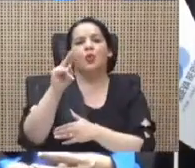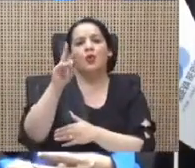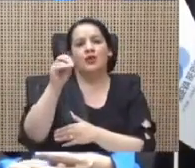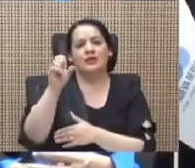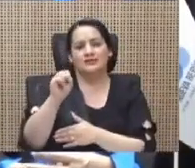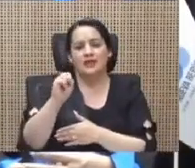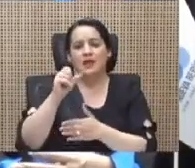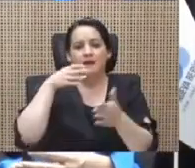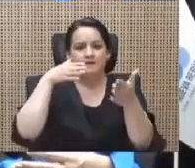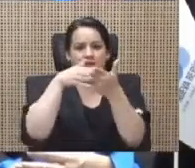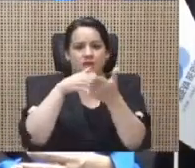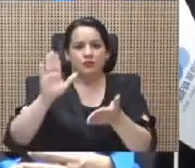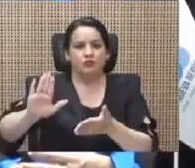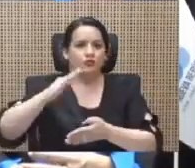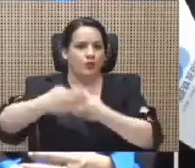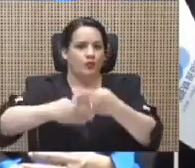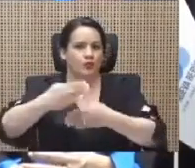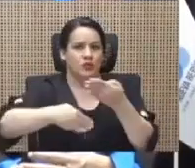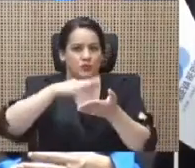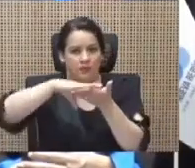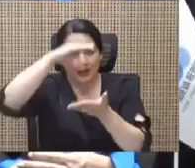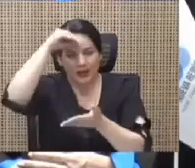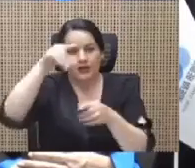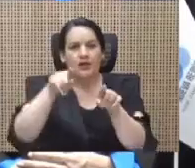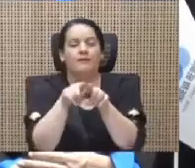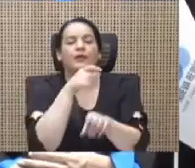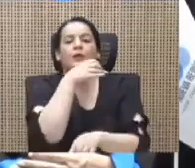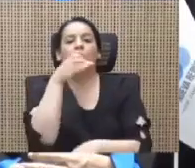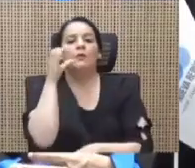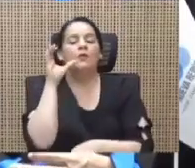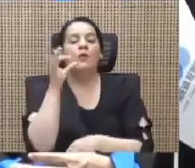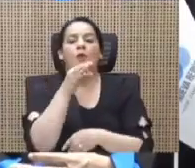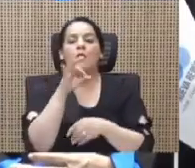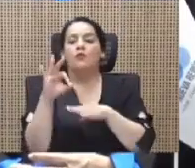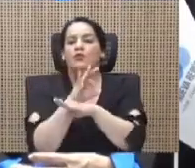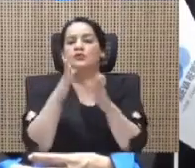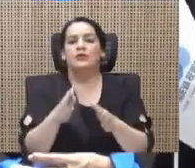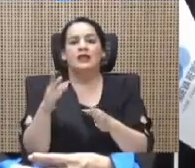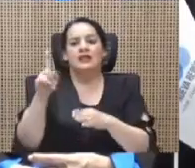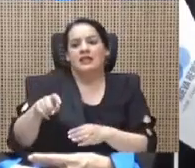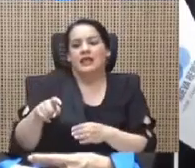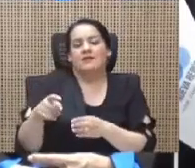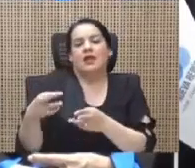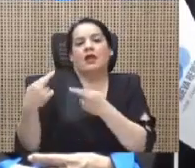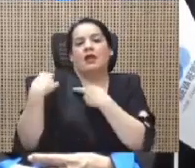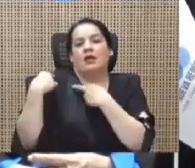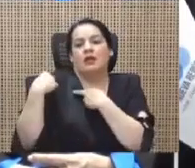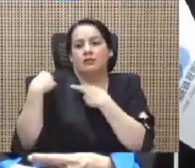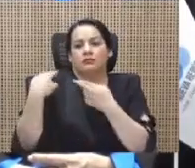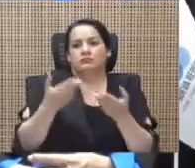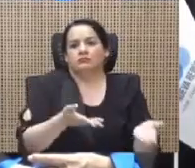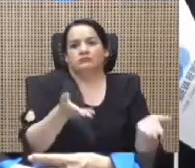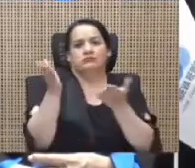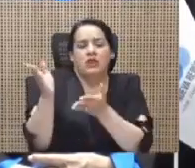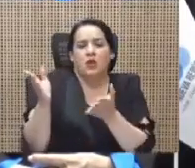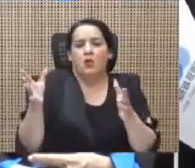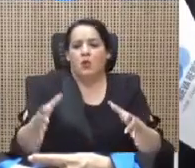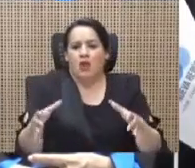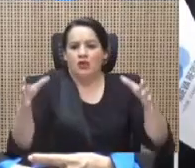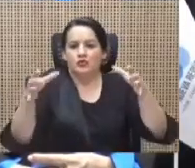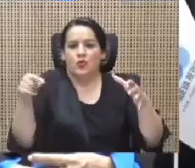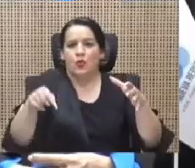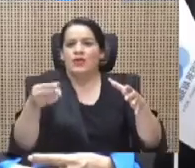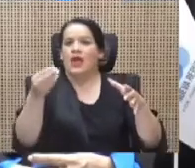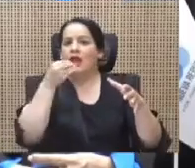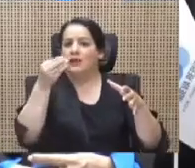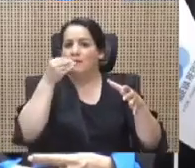proceso de aprendizaje. Lo del comedor también, las funcionarias se tienen que encargar de trasladarse con las ollas de alimentos a cada